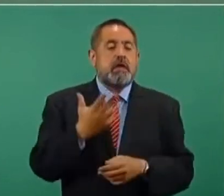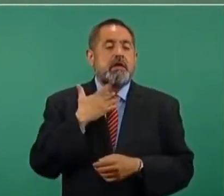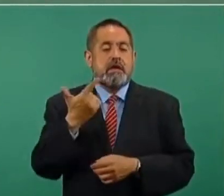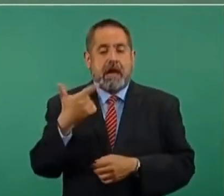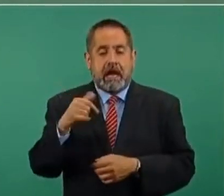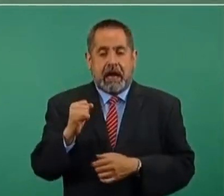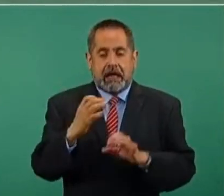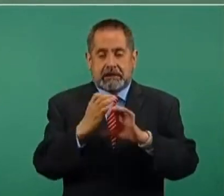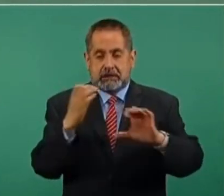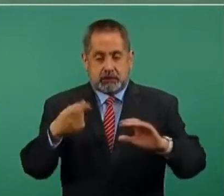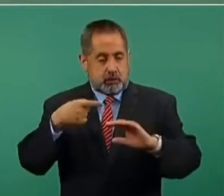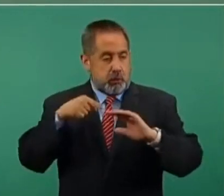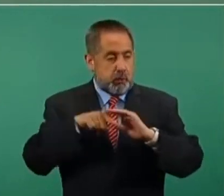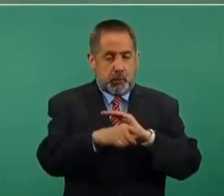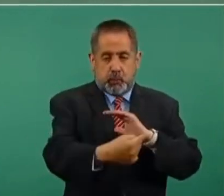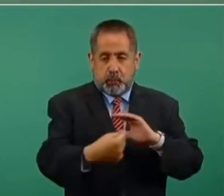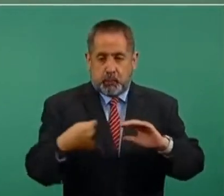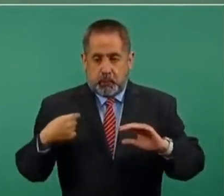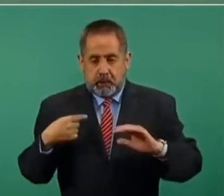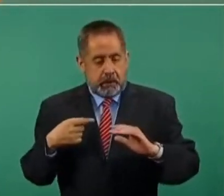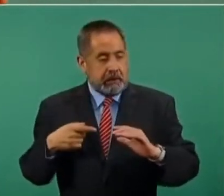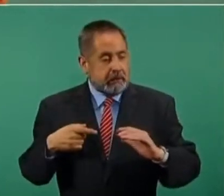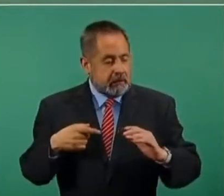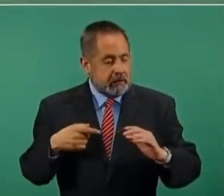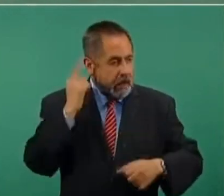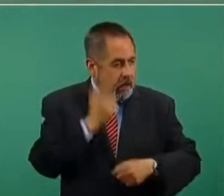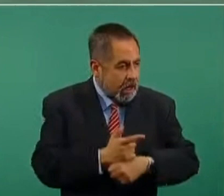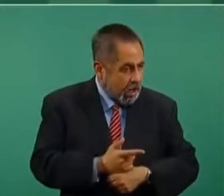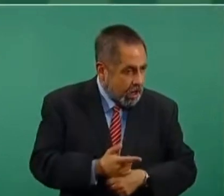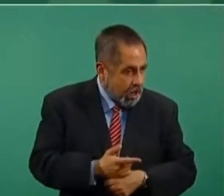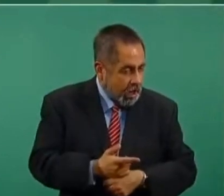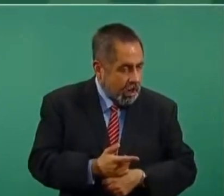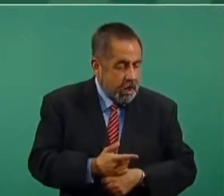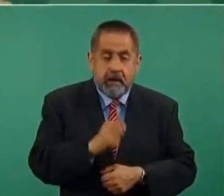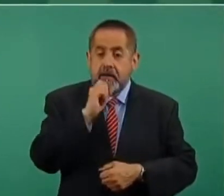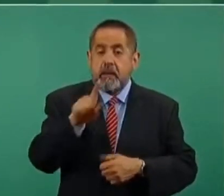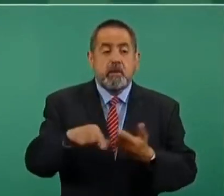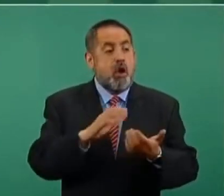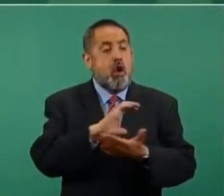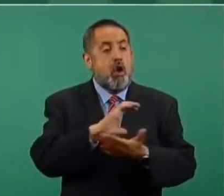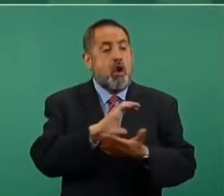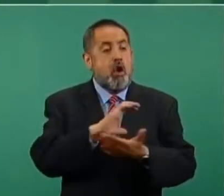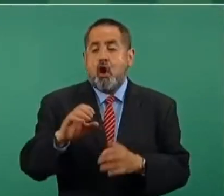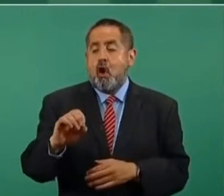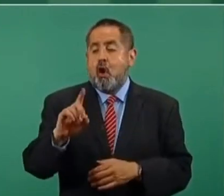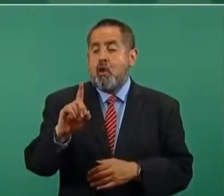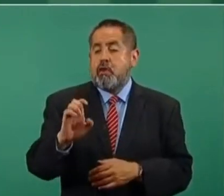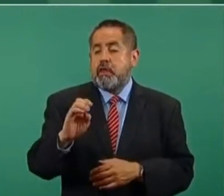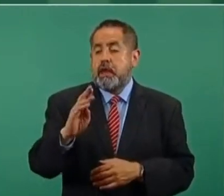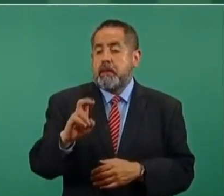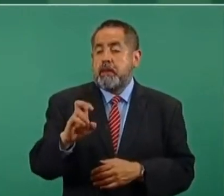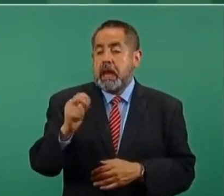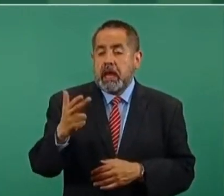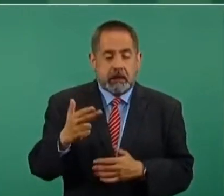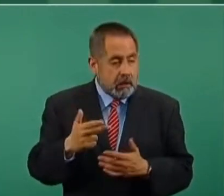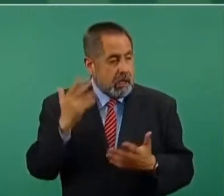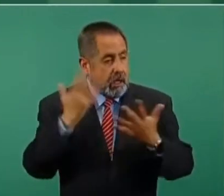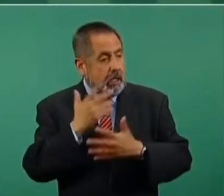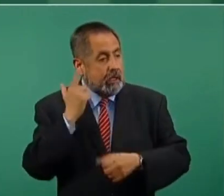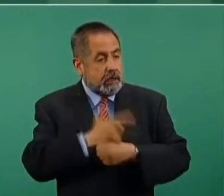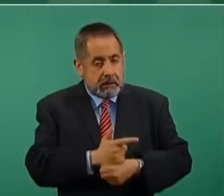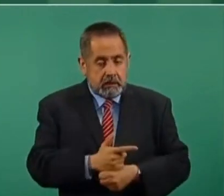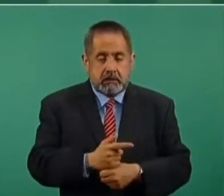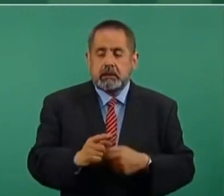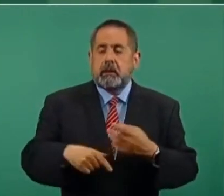me enteré de los contratos de Odebrecht, me enteré